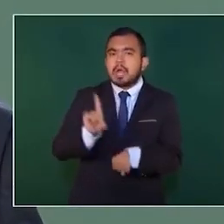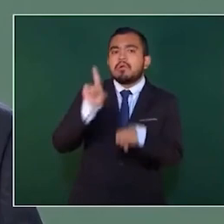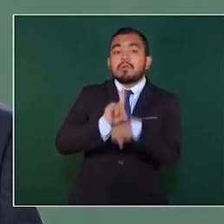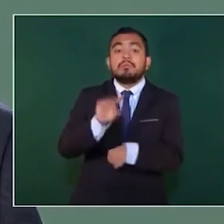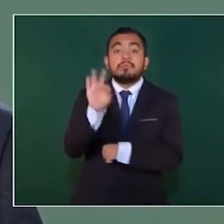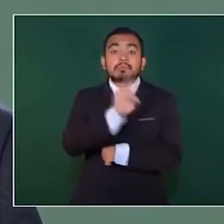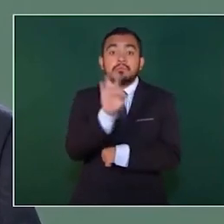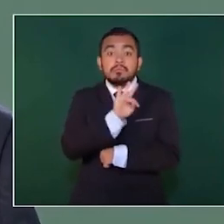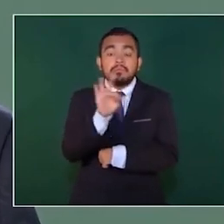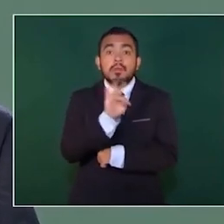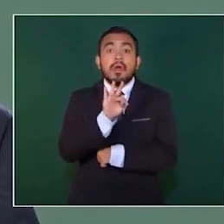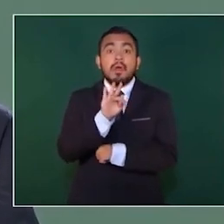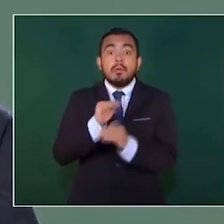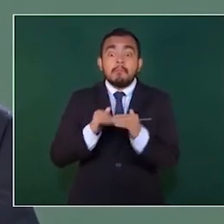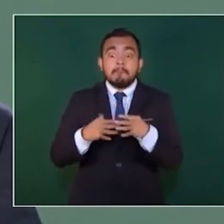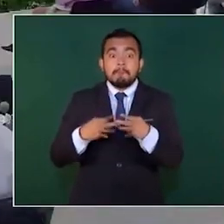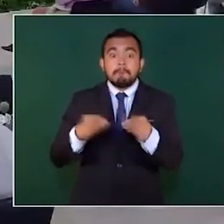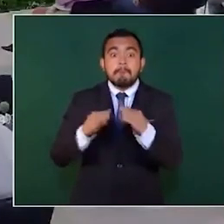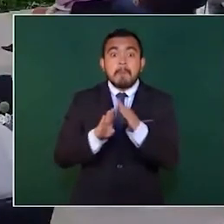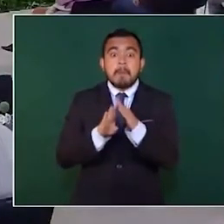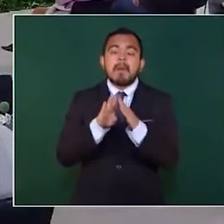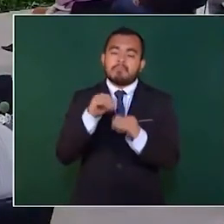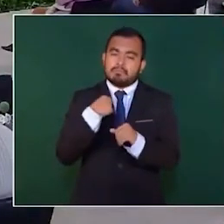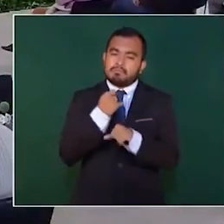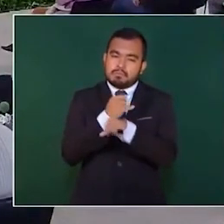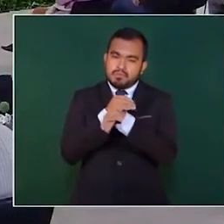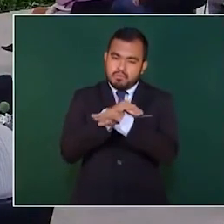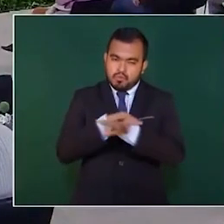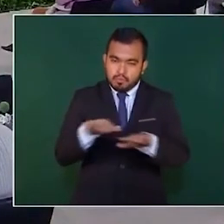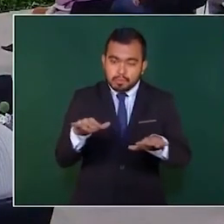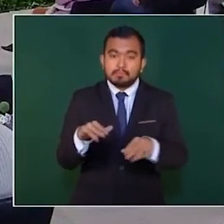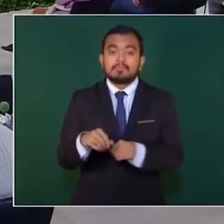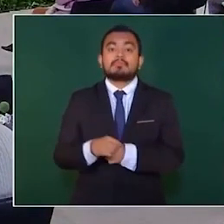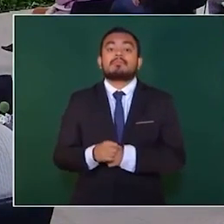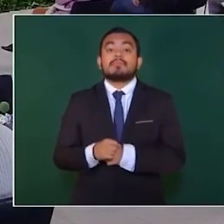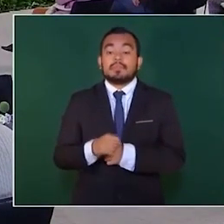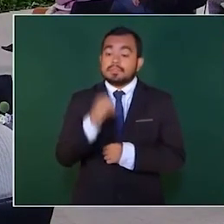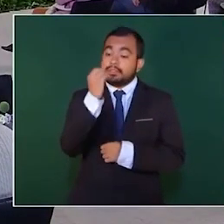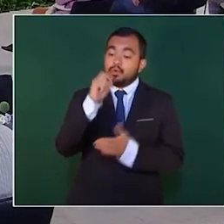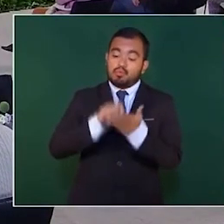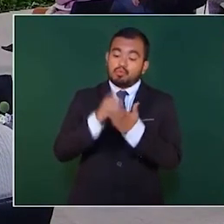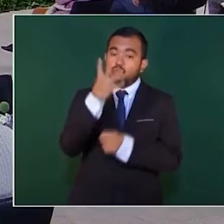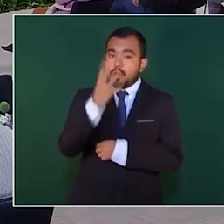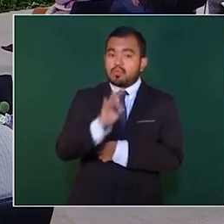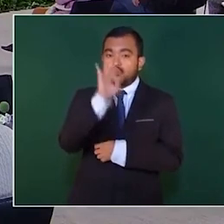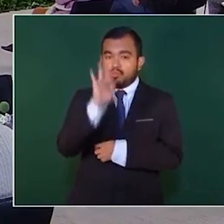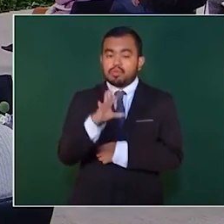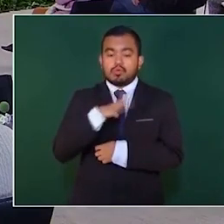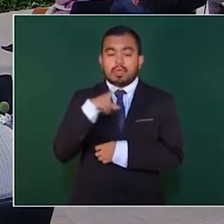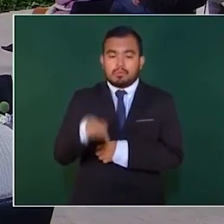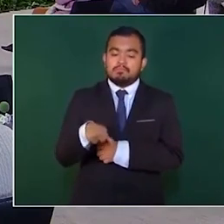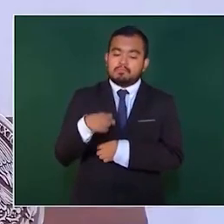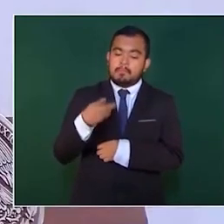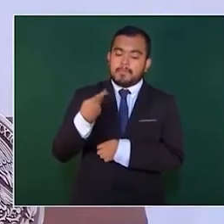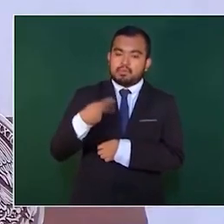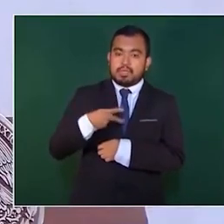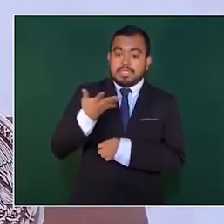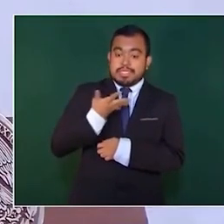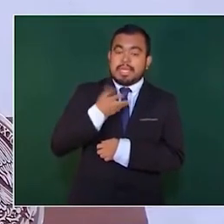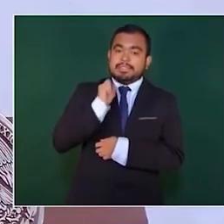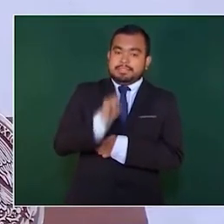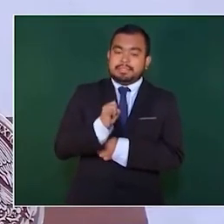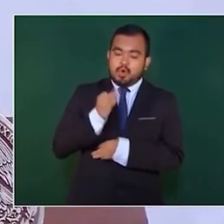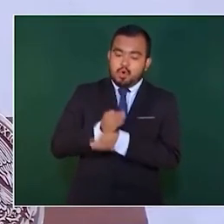esta tendencia, lo informaremos oportunamente. .4% son los casos activos, el resto es simplemente la suma